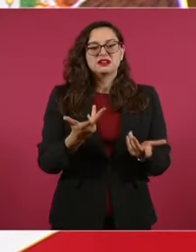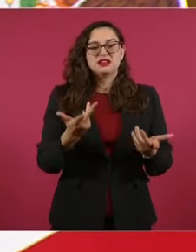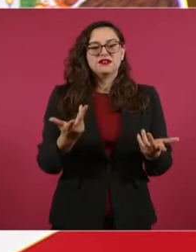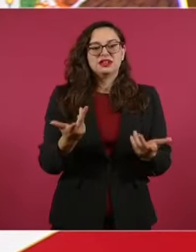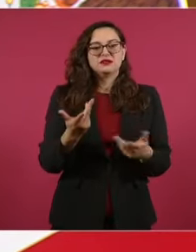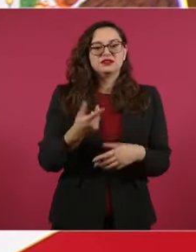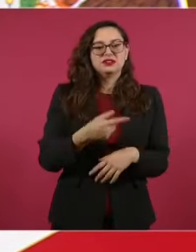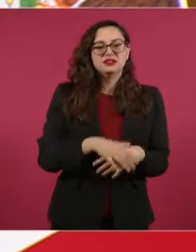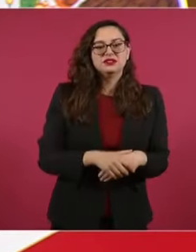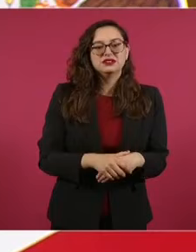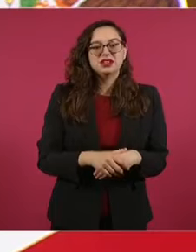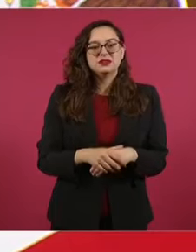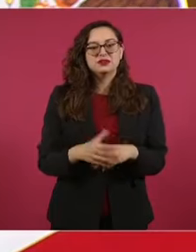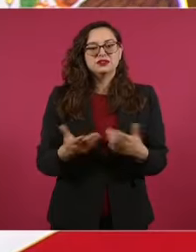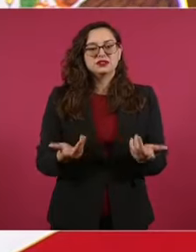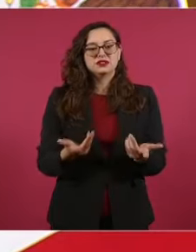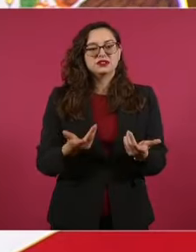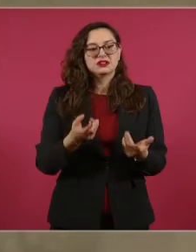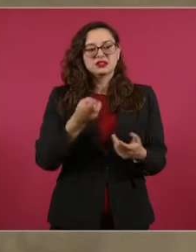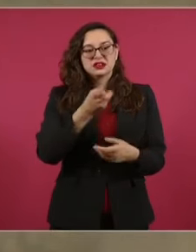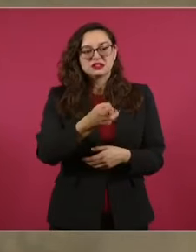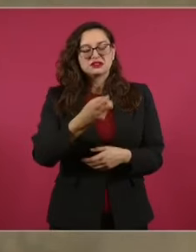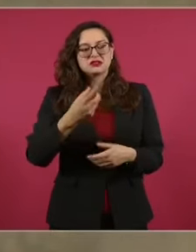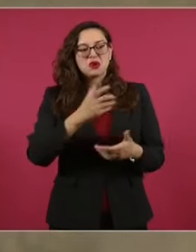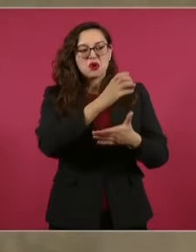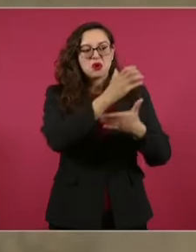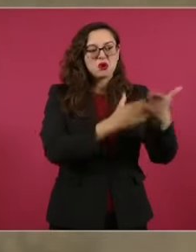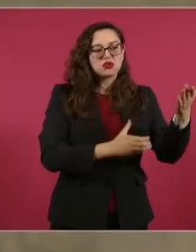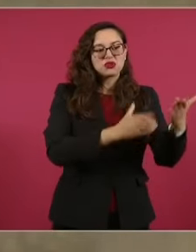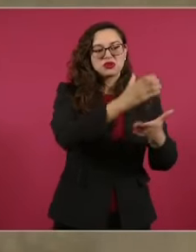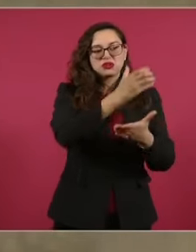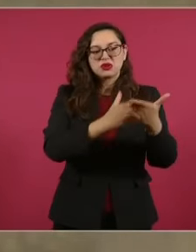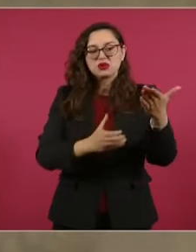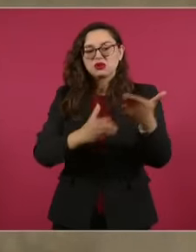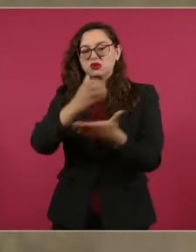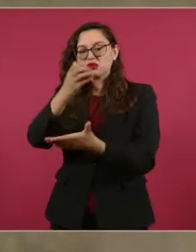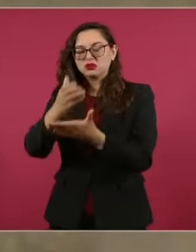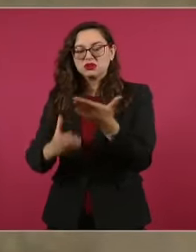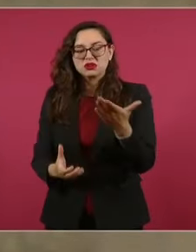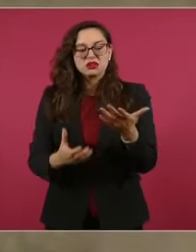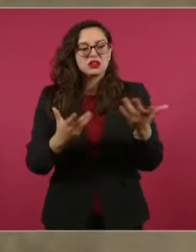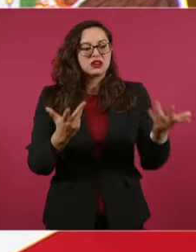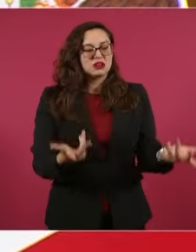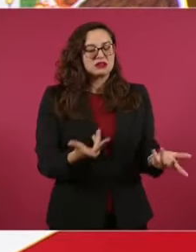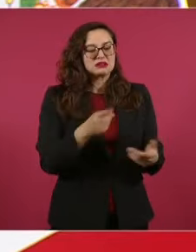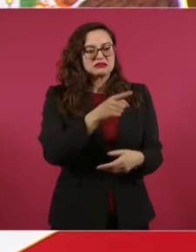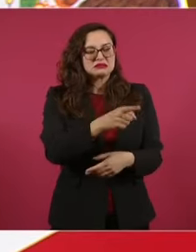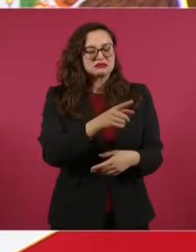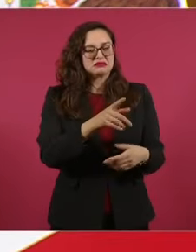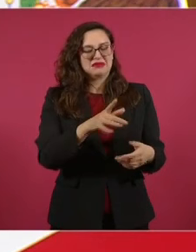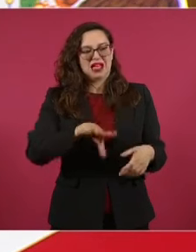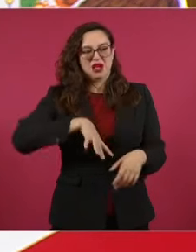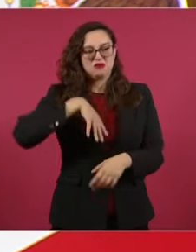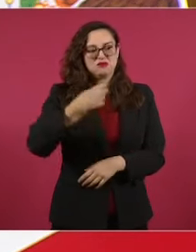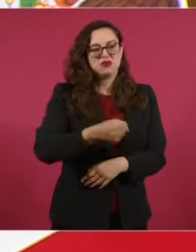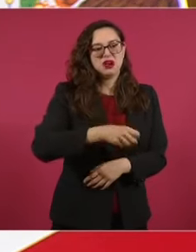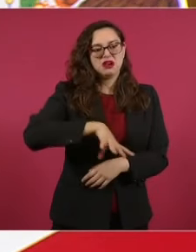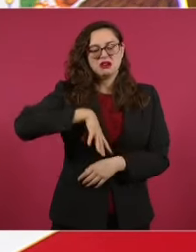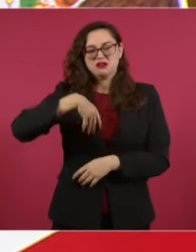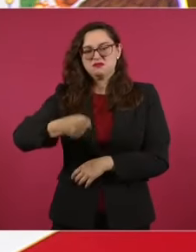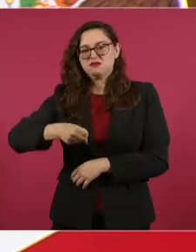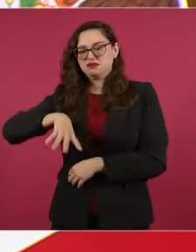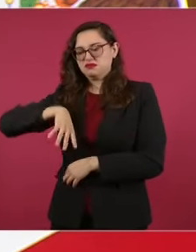no actuamos de manera arbitraria, dijimos, a ver, este contrato es leonino, porque